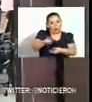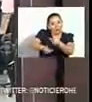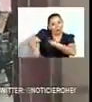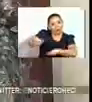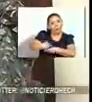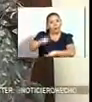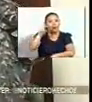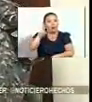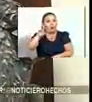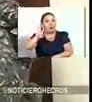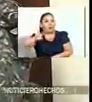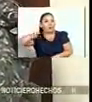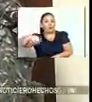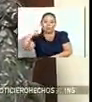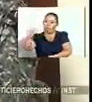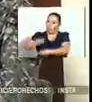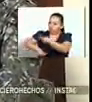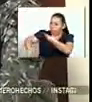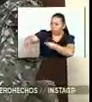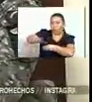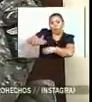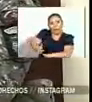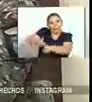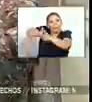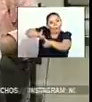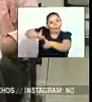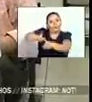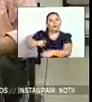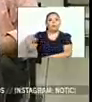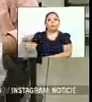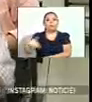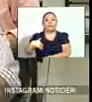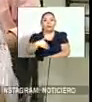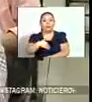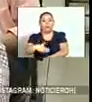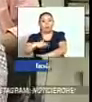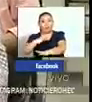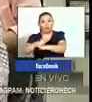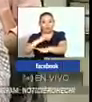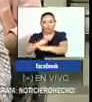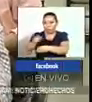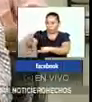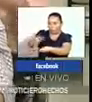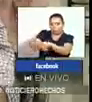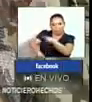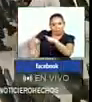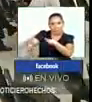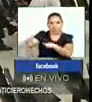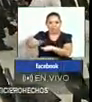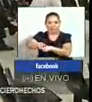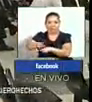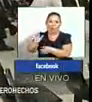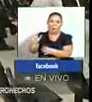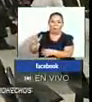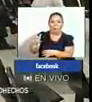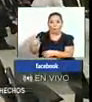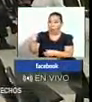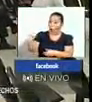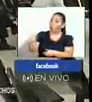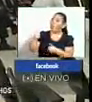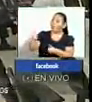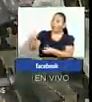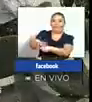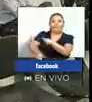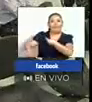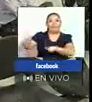en calidad de permuta con el Ministerio de la Defensa. Le entregaba pertrechos en mal estado por unos en buen estado.